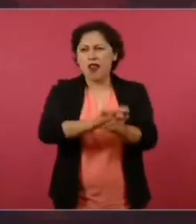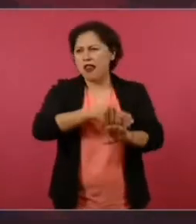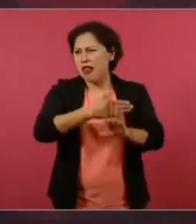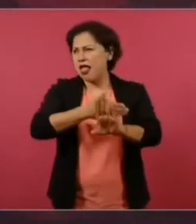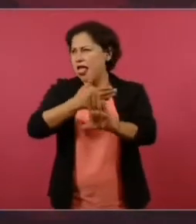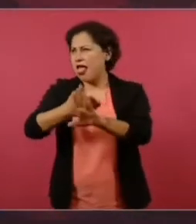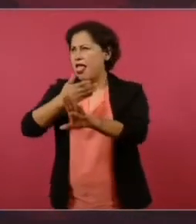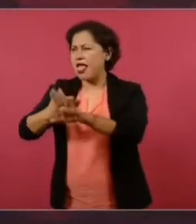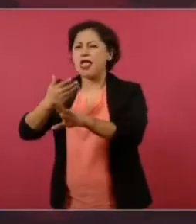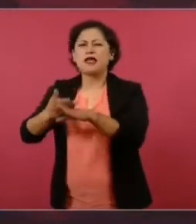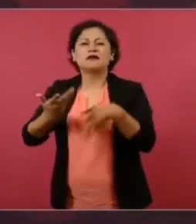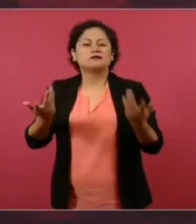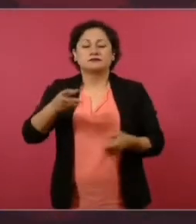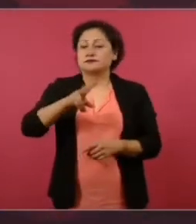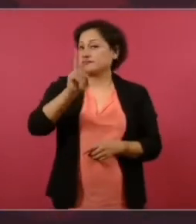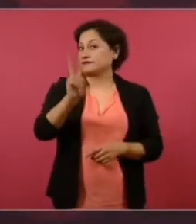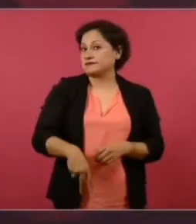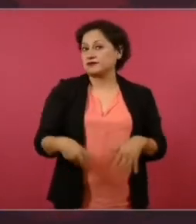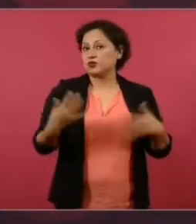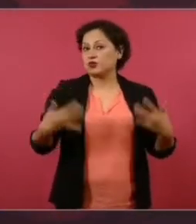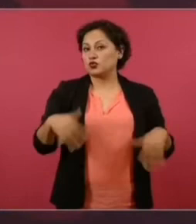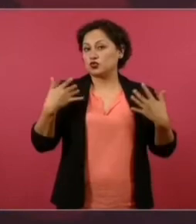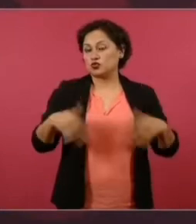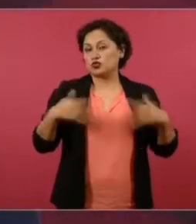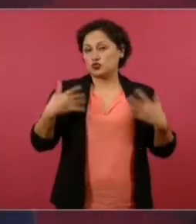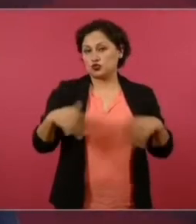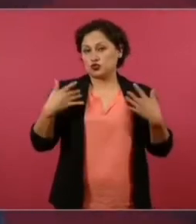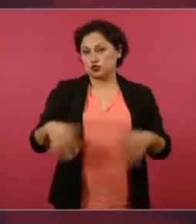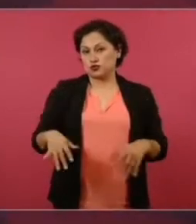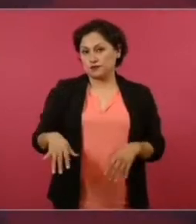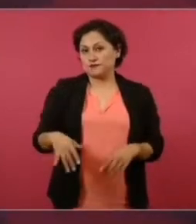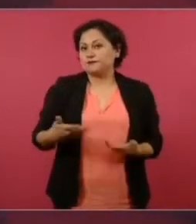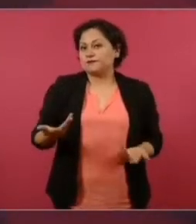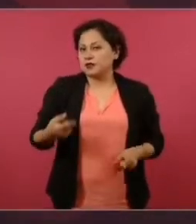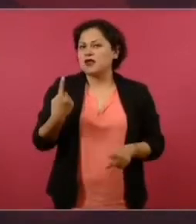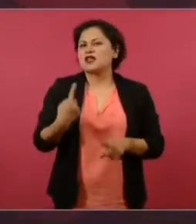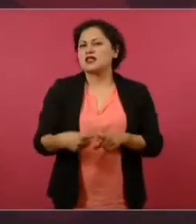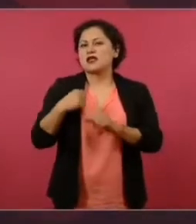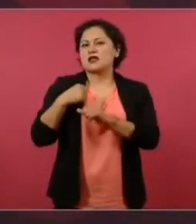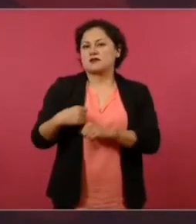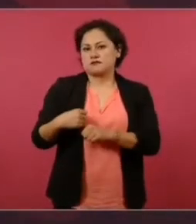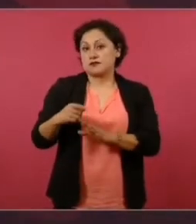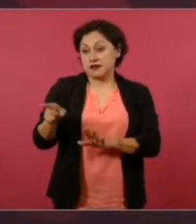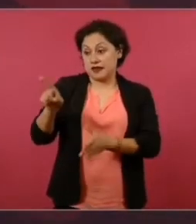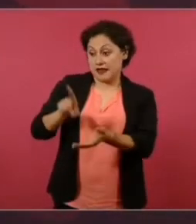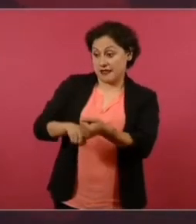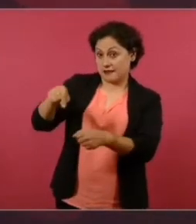Y es un grupo que se sentían los dueños de Veracruz.